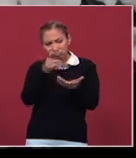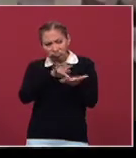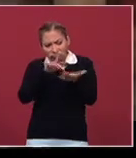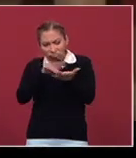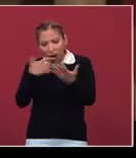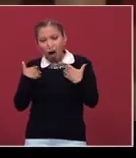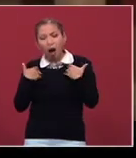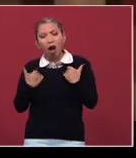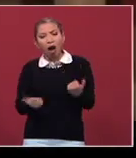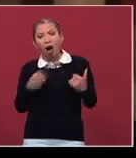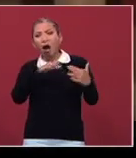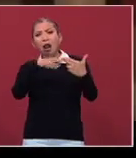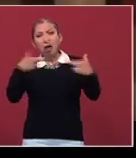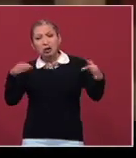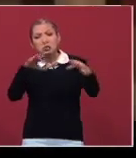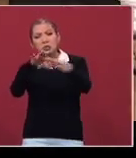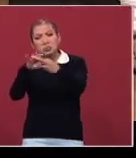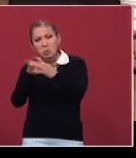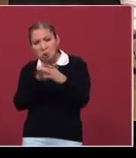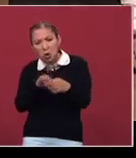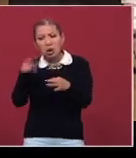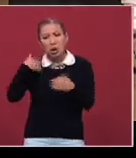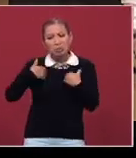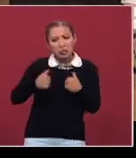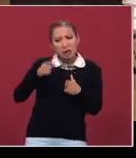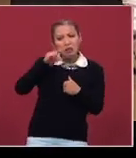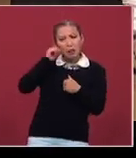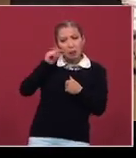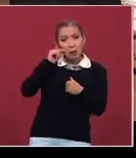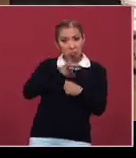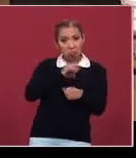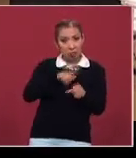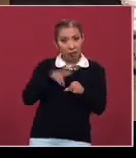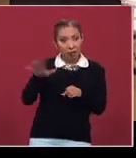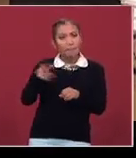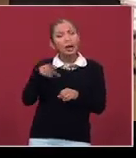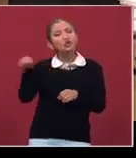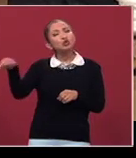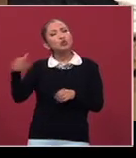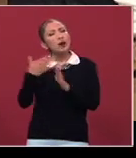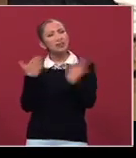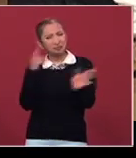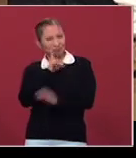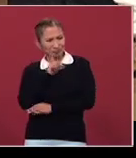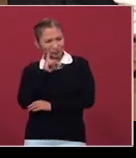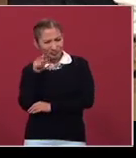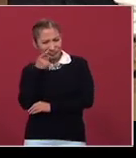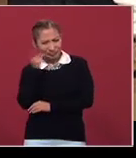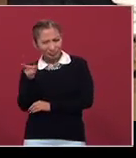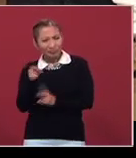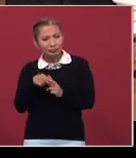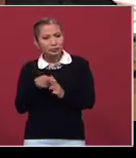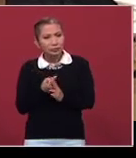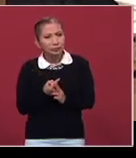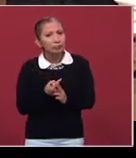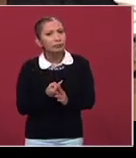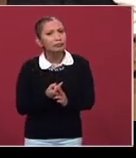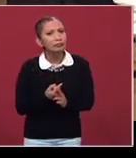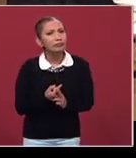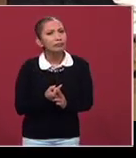me ayudan a entender un poco más a este personaje, realmente singular. Pero tú, Gabriela, decías al principio que